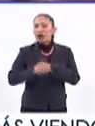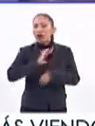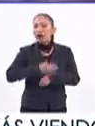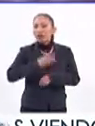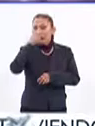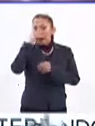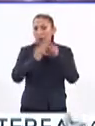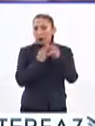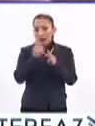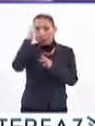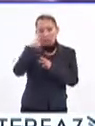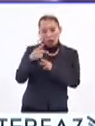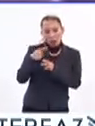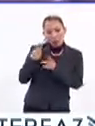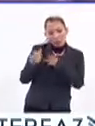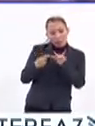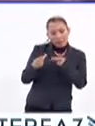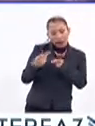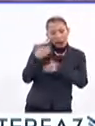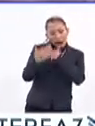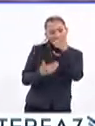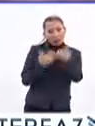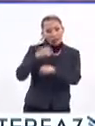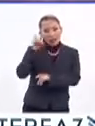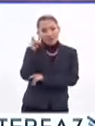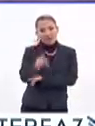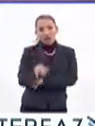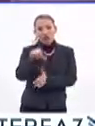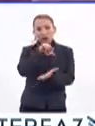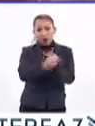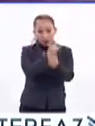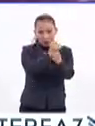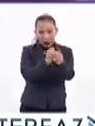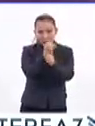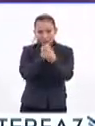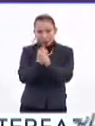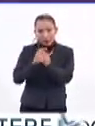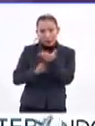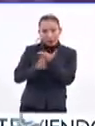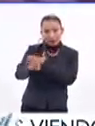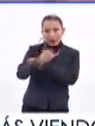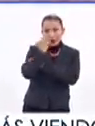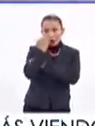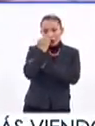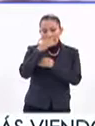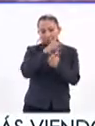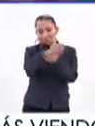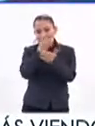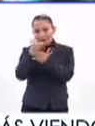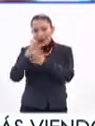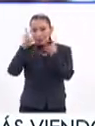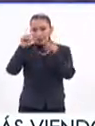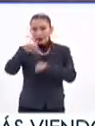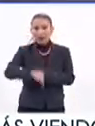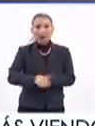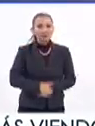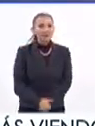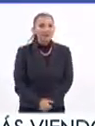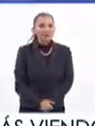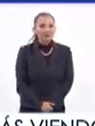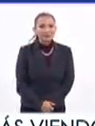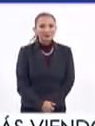pero México toma importantes pasos para combatirlo en sus centros de investigación y con prevención en las escuelas. Es nuestro tema del día.